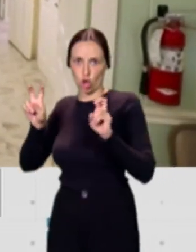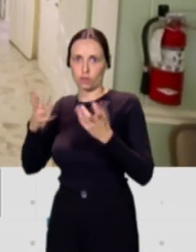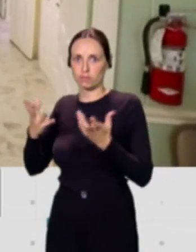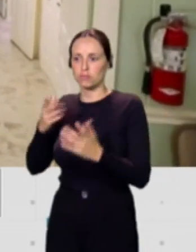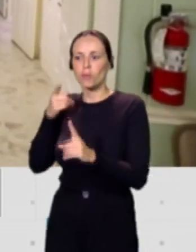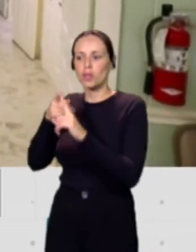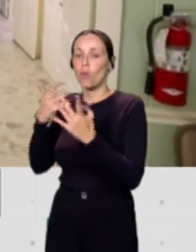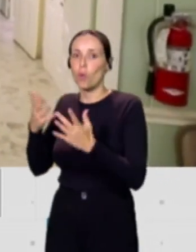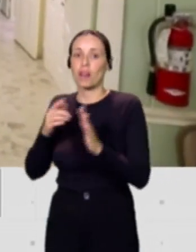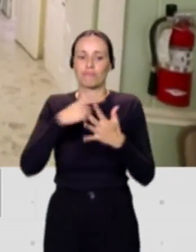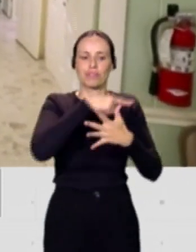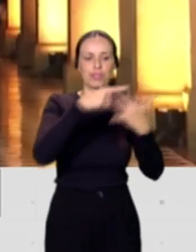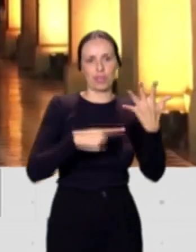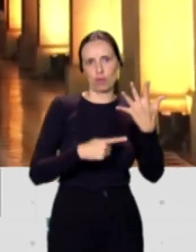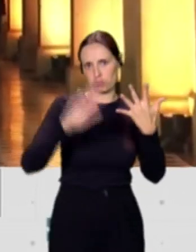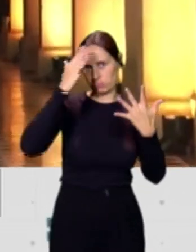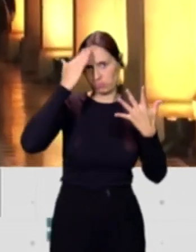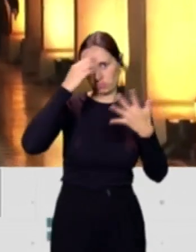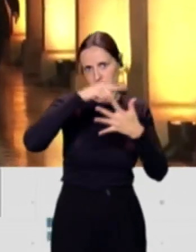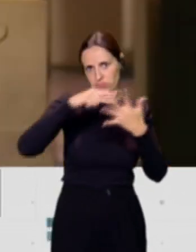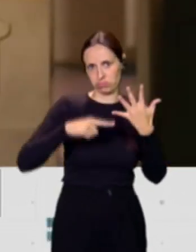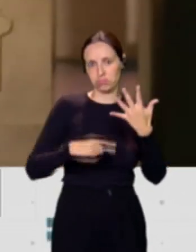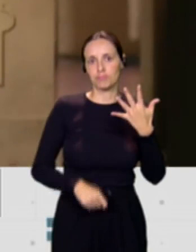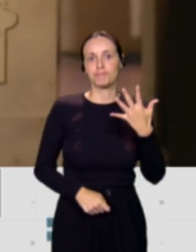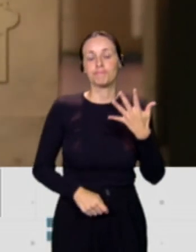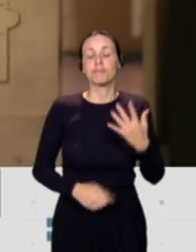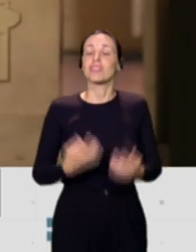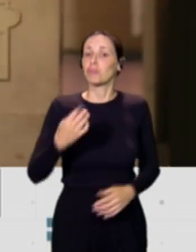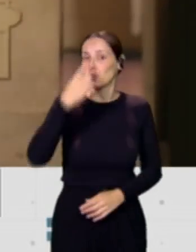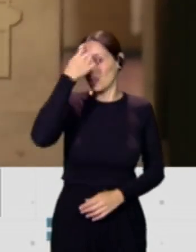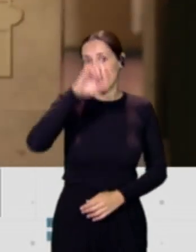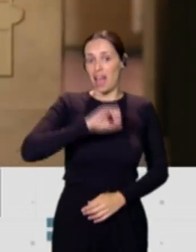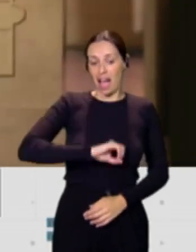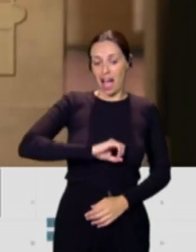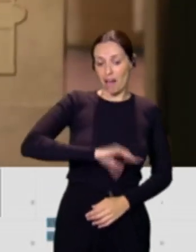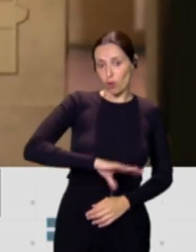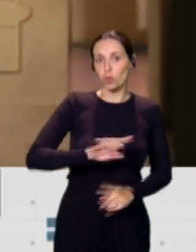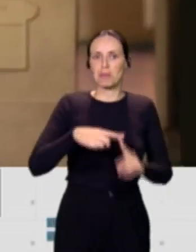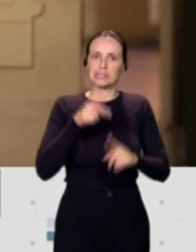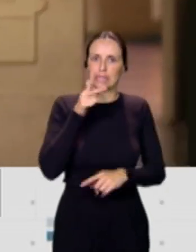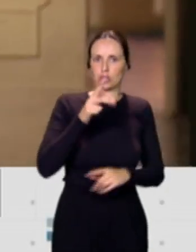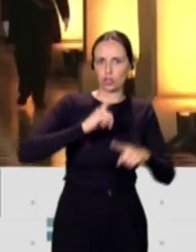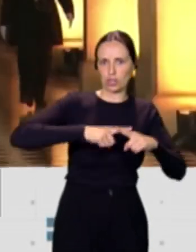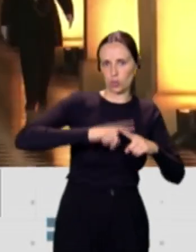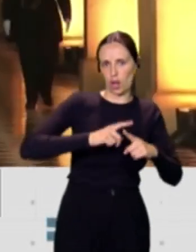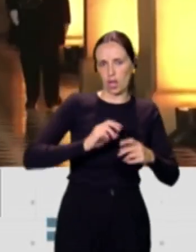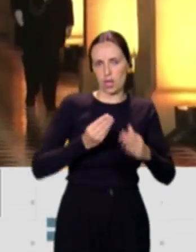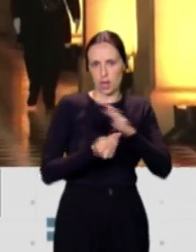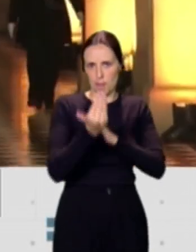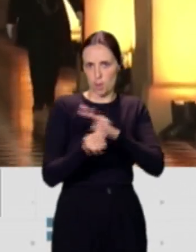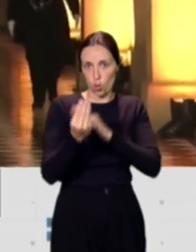puntos fundamentales. Tenemos que tener en cuenta que el aborto, los derechos sexuales y reproductivos entran dentro de las llamadas